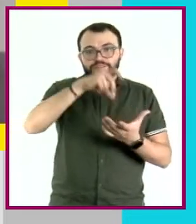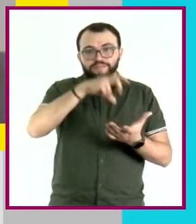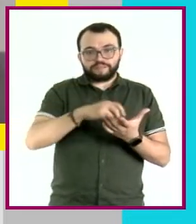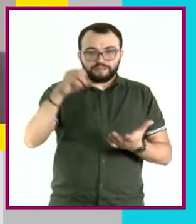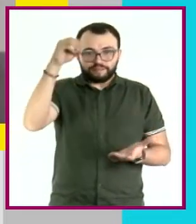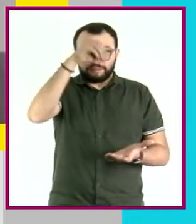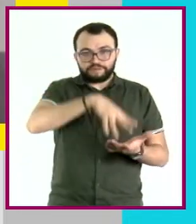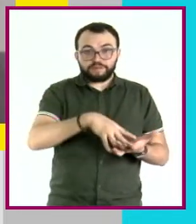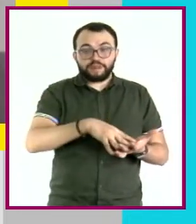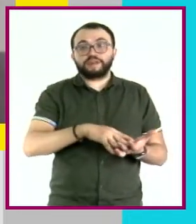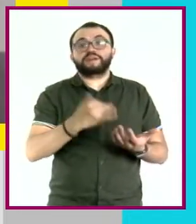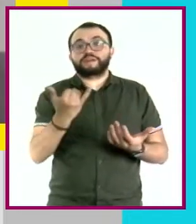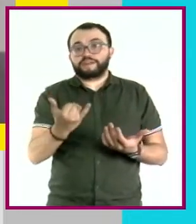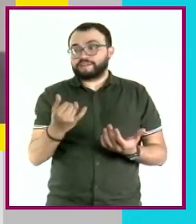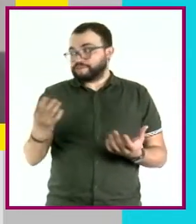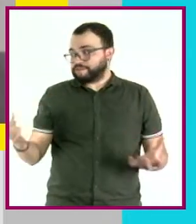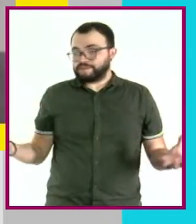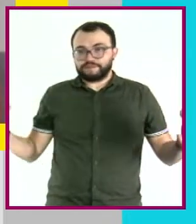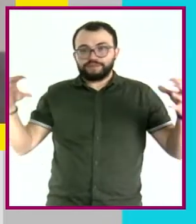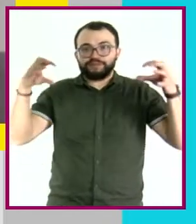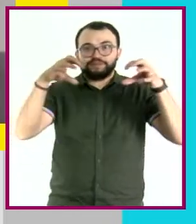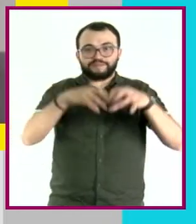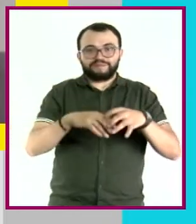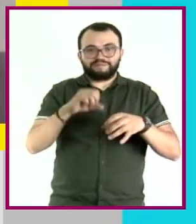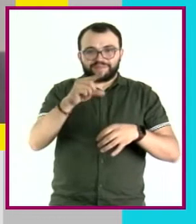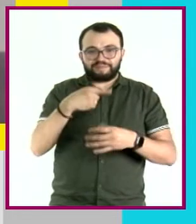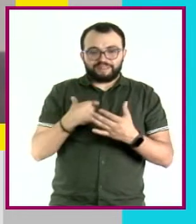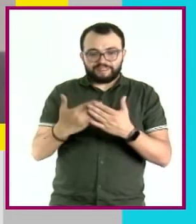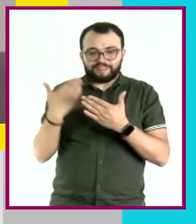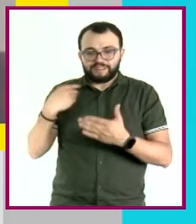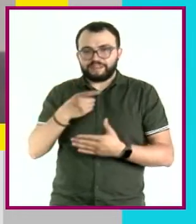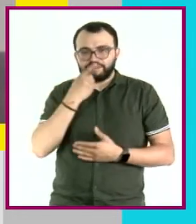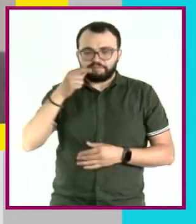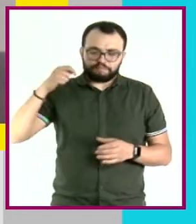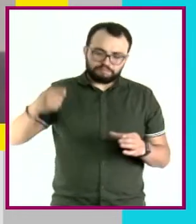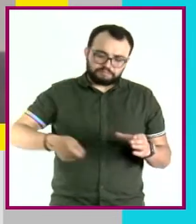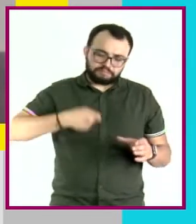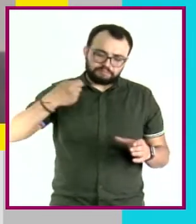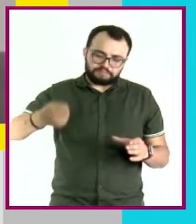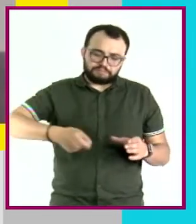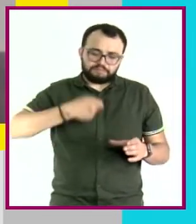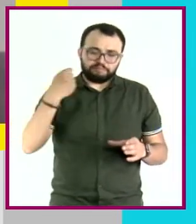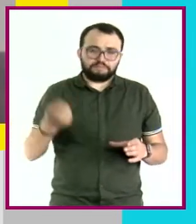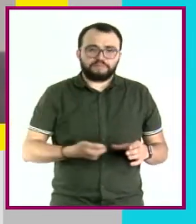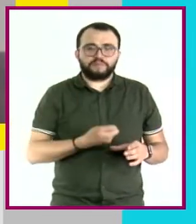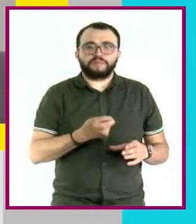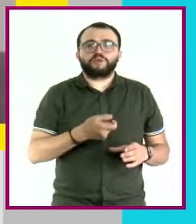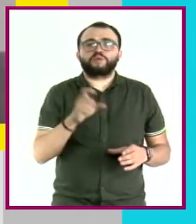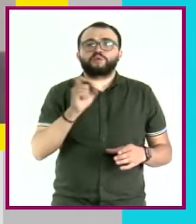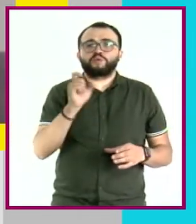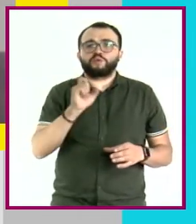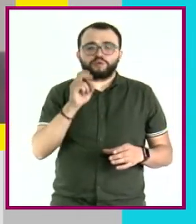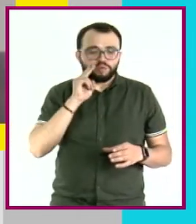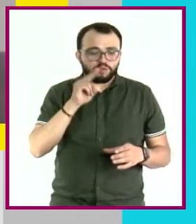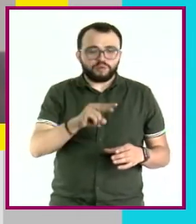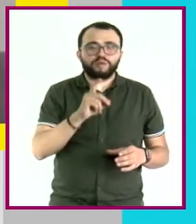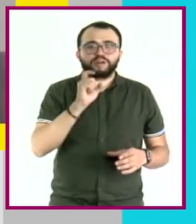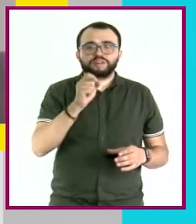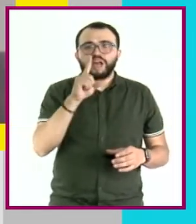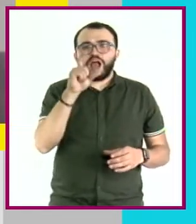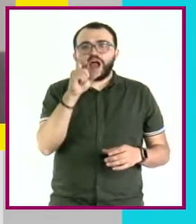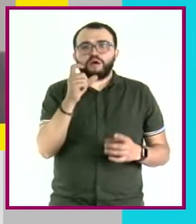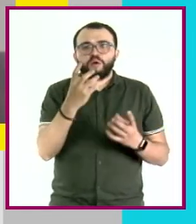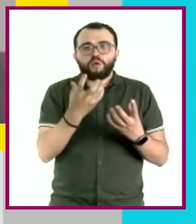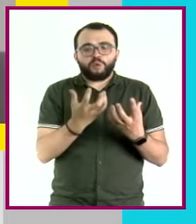ingredientes licuados. Vamos a mover constantemente y al final nuestro jugo se va a evaporar y nuestros chapulines van a